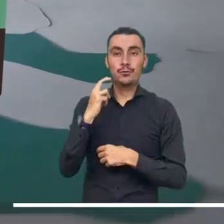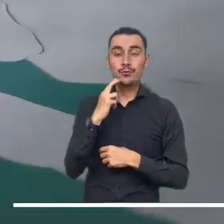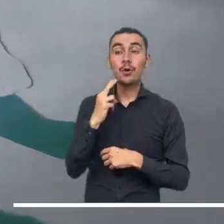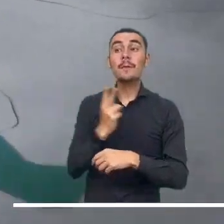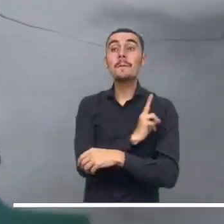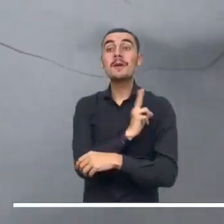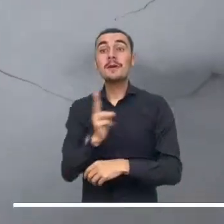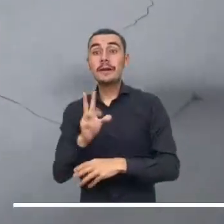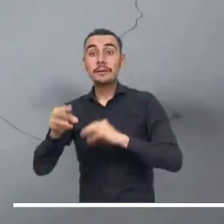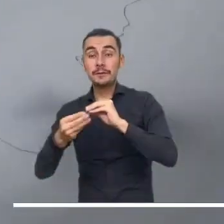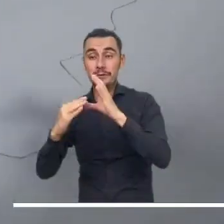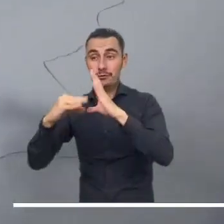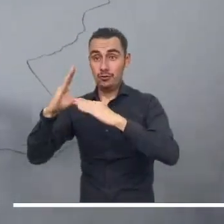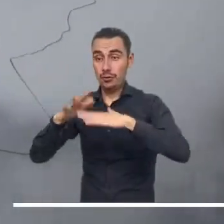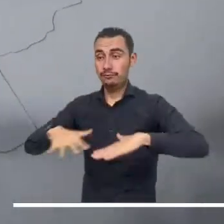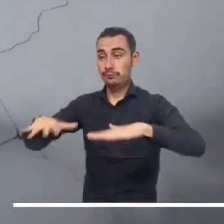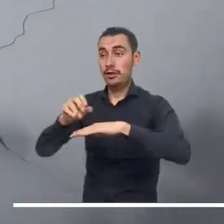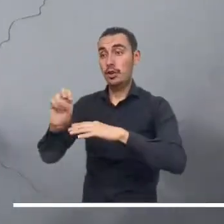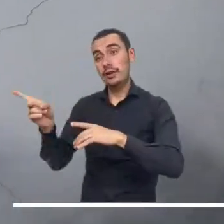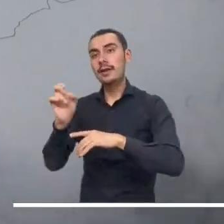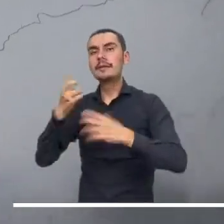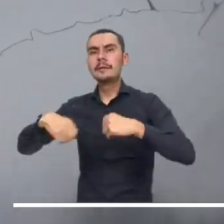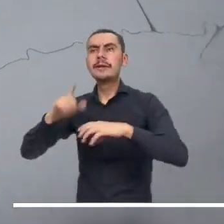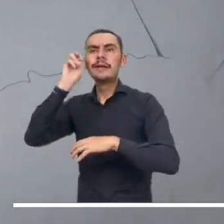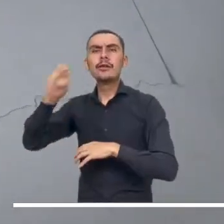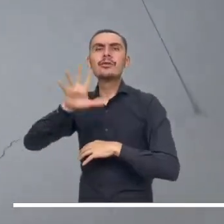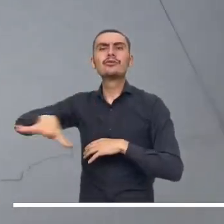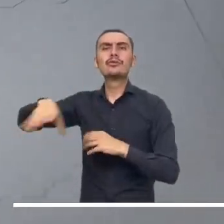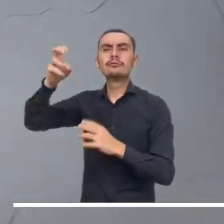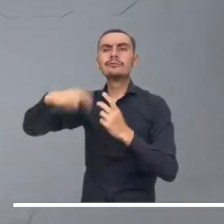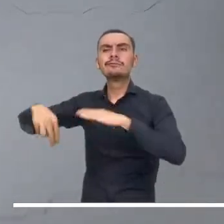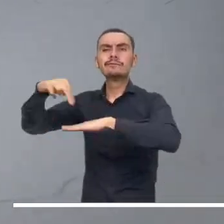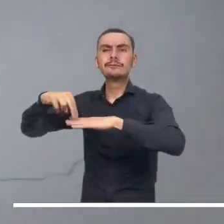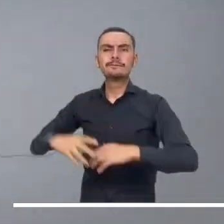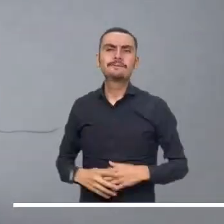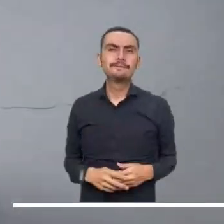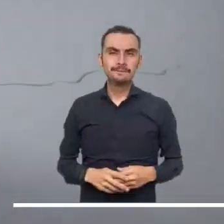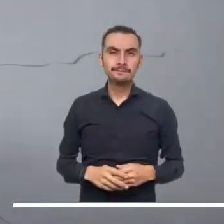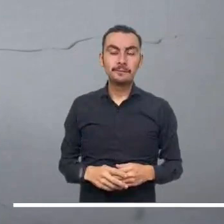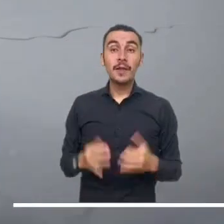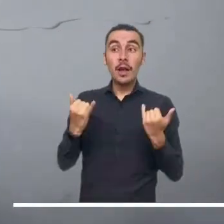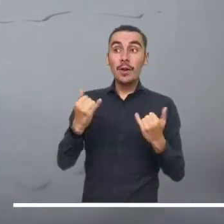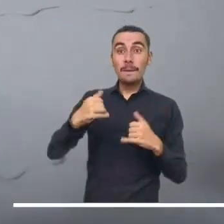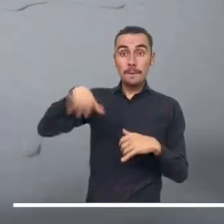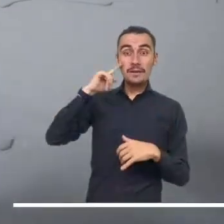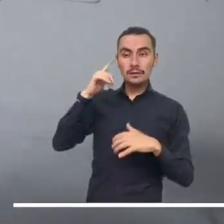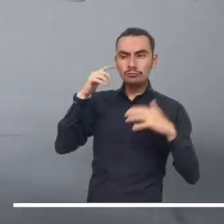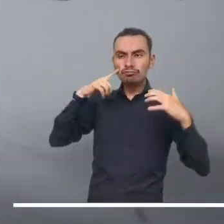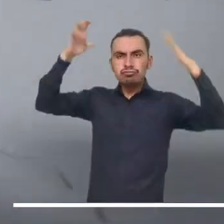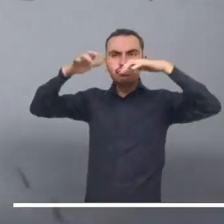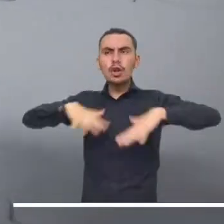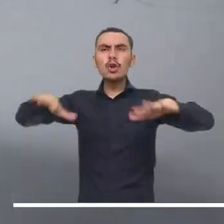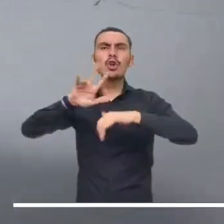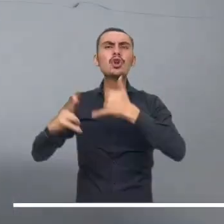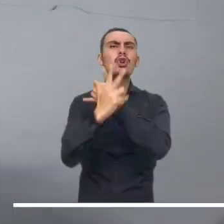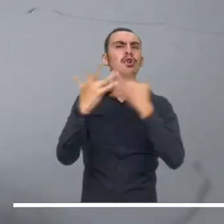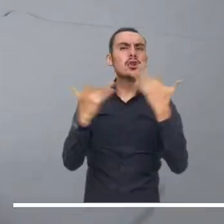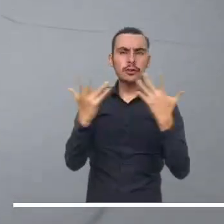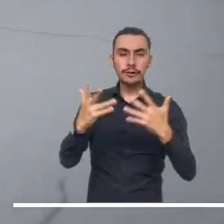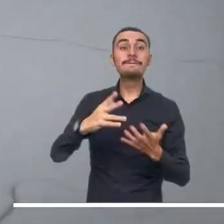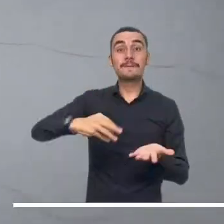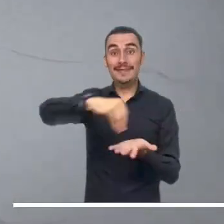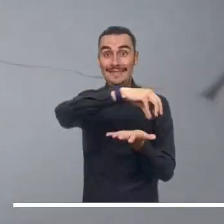Chocó, Valle del Cauca y Cauca. Seguimos en la región andina que promete lluvias fuertes en el occidente de Antioquia,